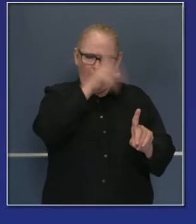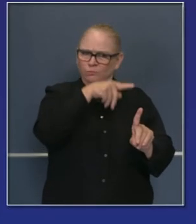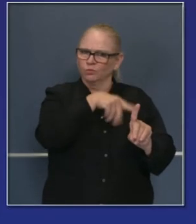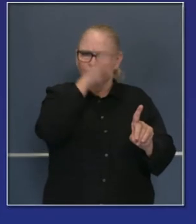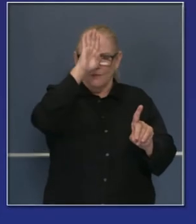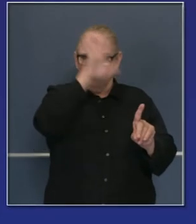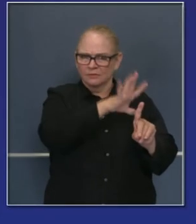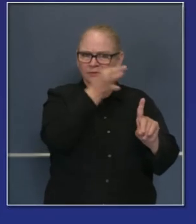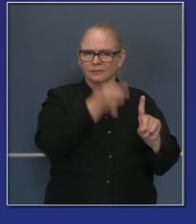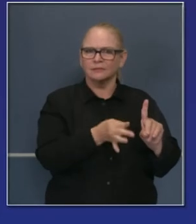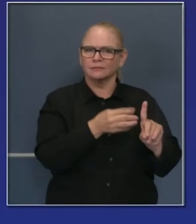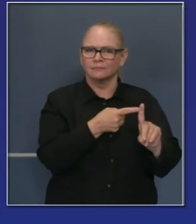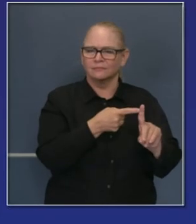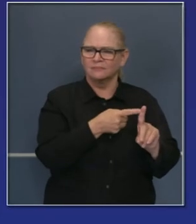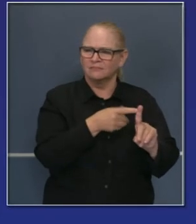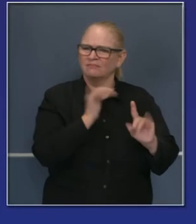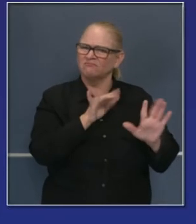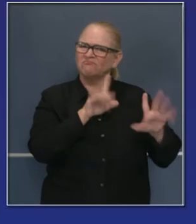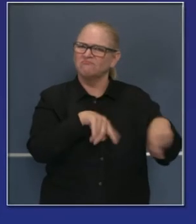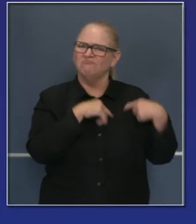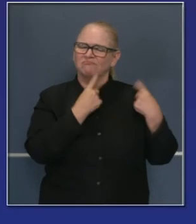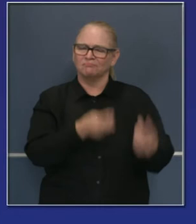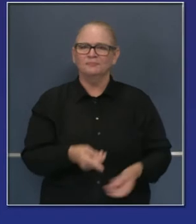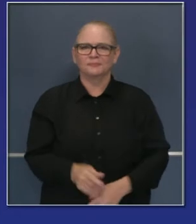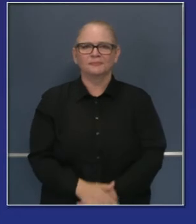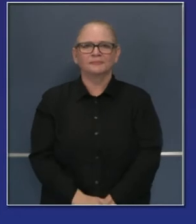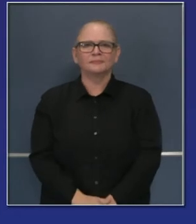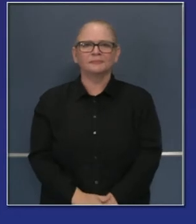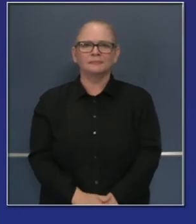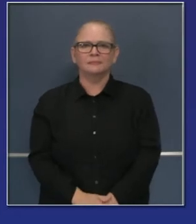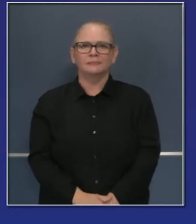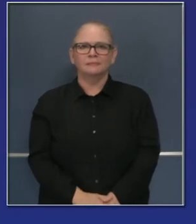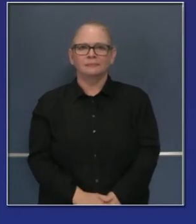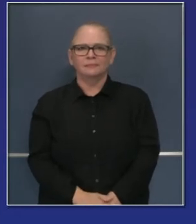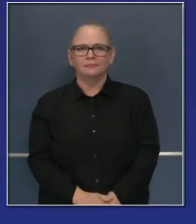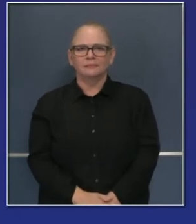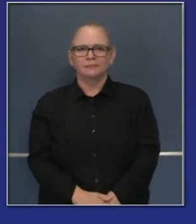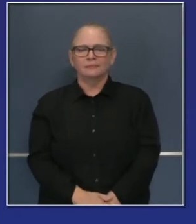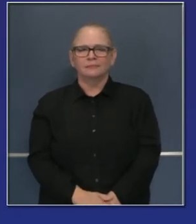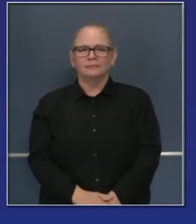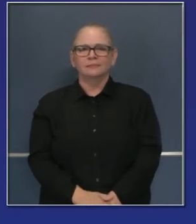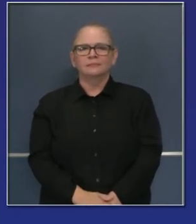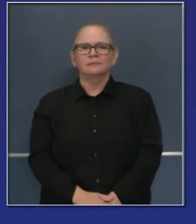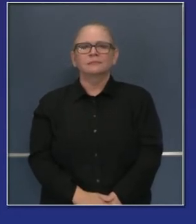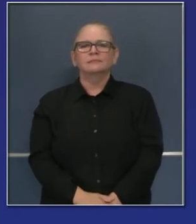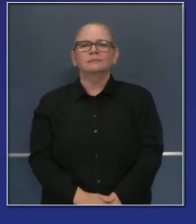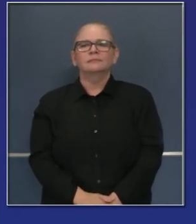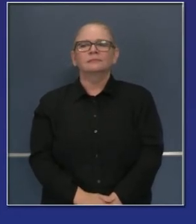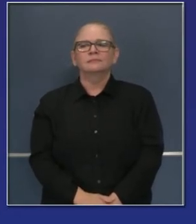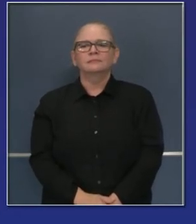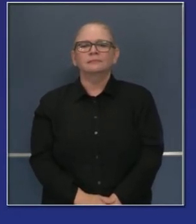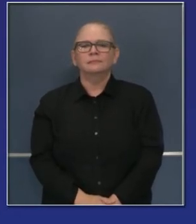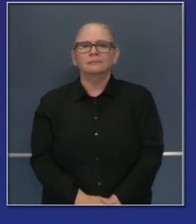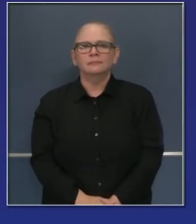mutua local y lo pedimos, pedimos el IMAC de otros estados también para trabajar conjuntamente.